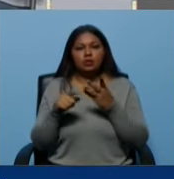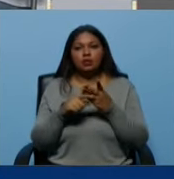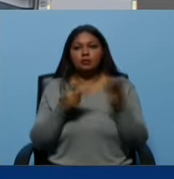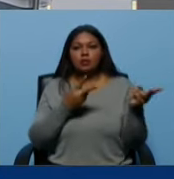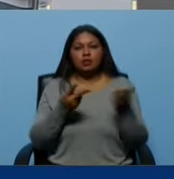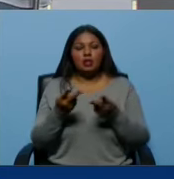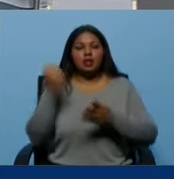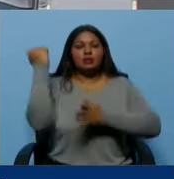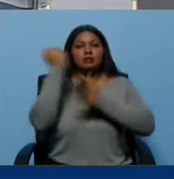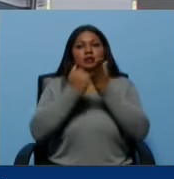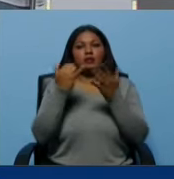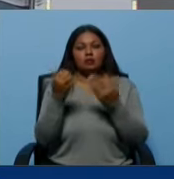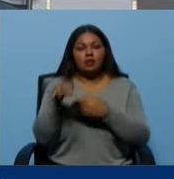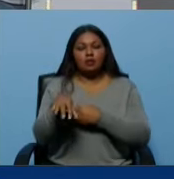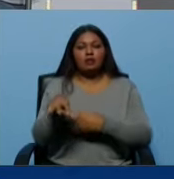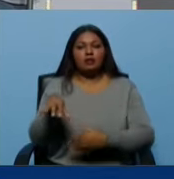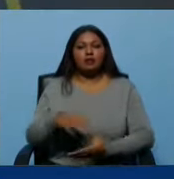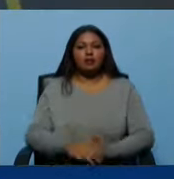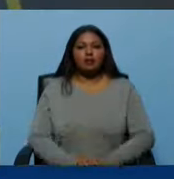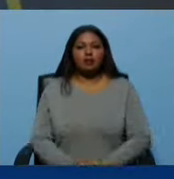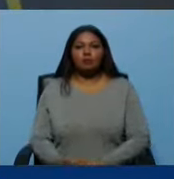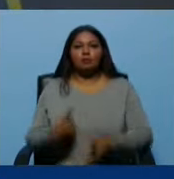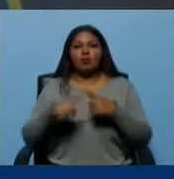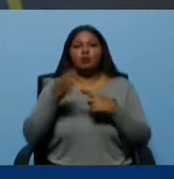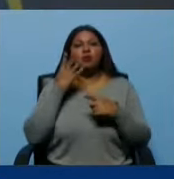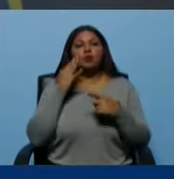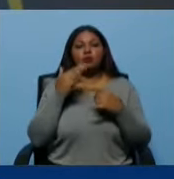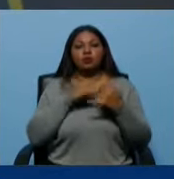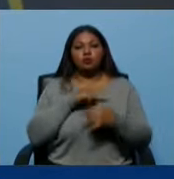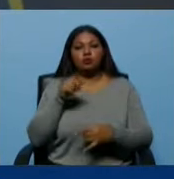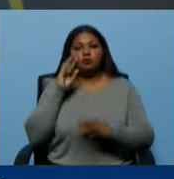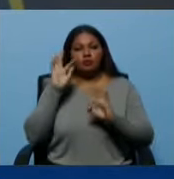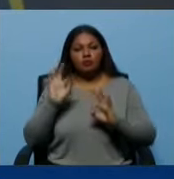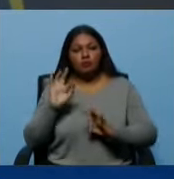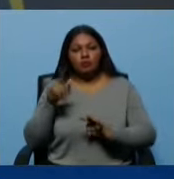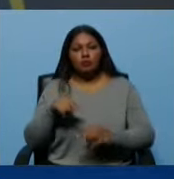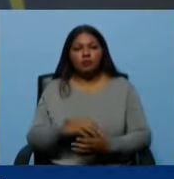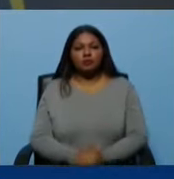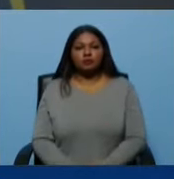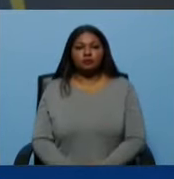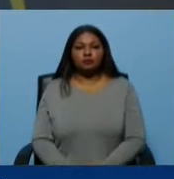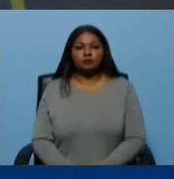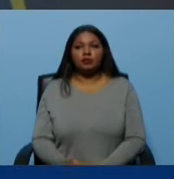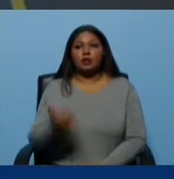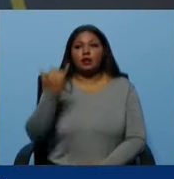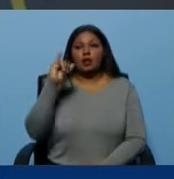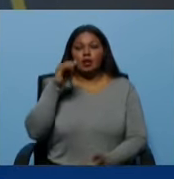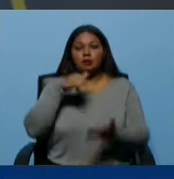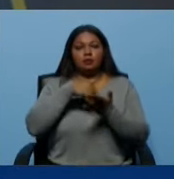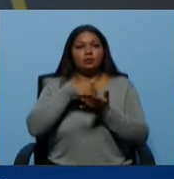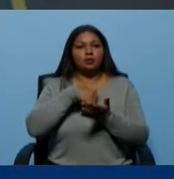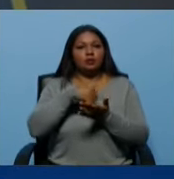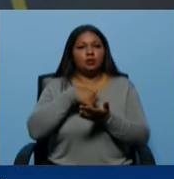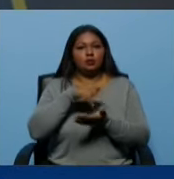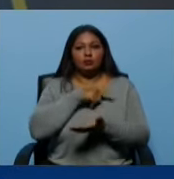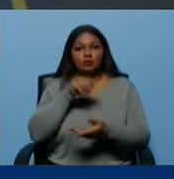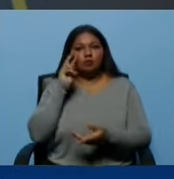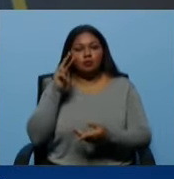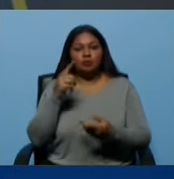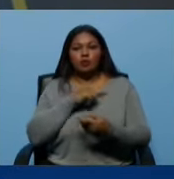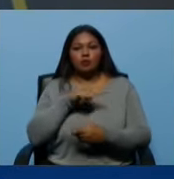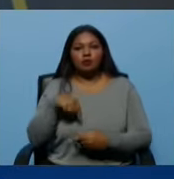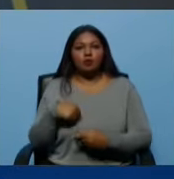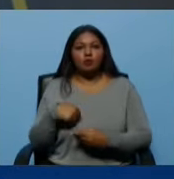a un funcionario del Estado, pero por ejemplo, la alemana, que era lo que te iba a decir, hay una vulnerabilidad, hermano, de